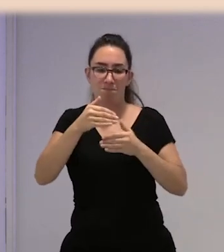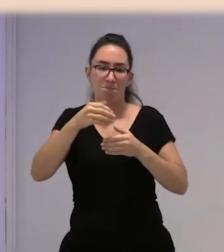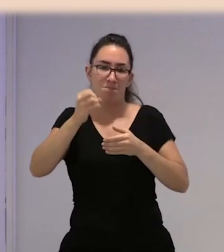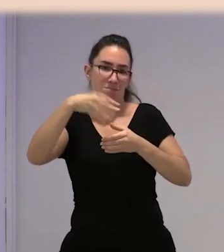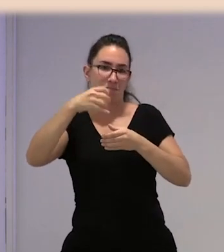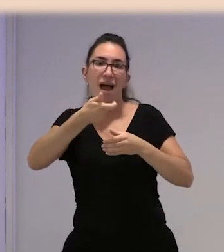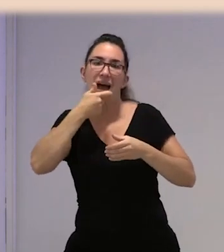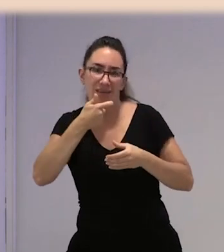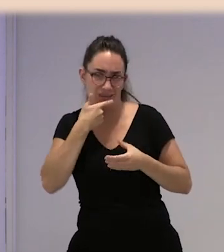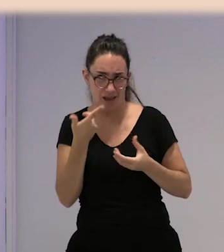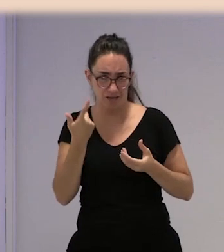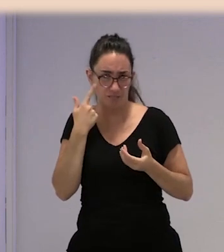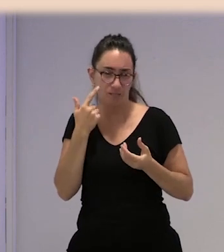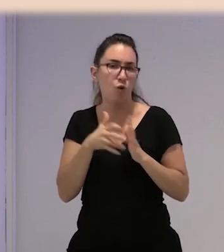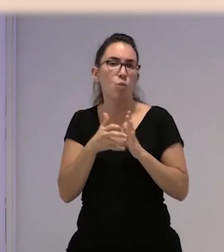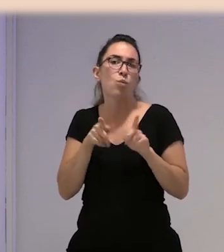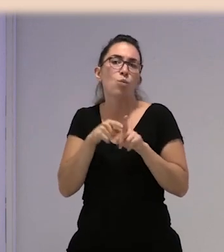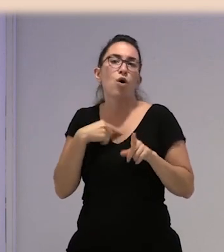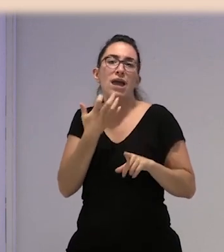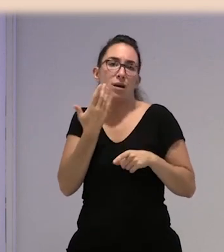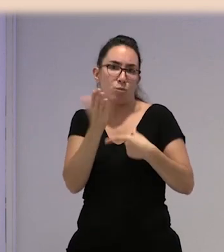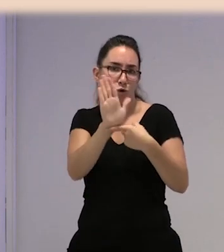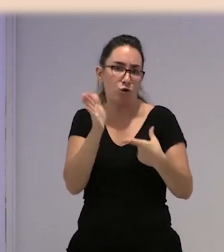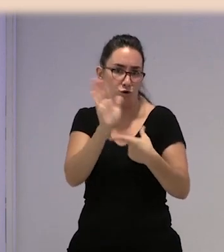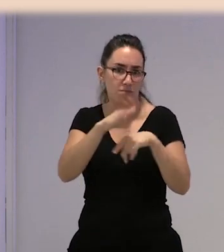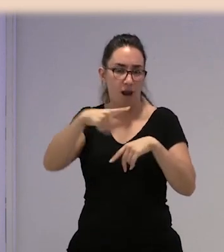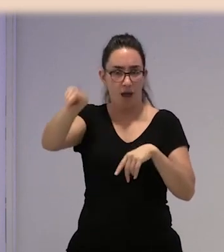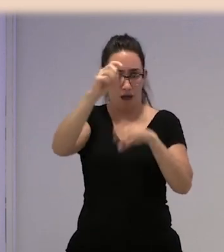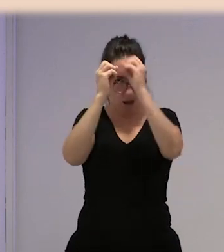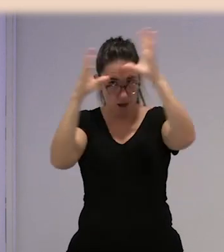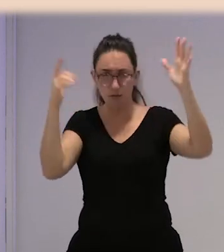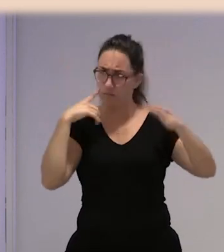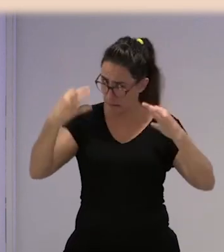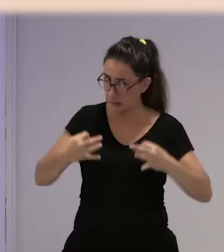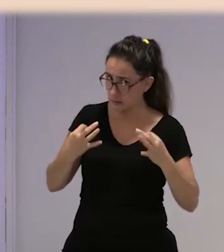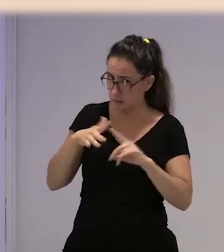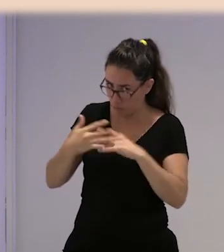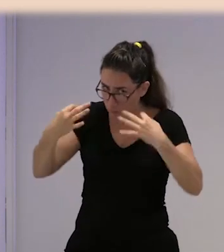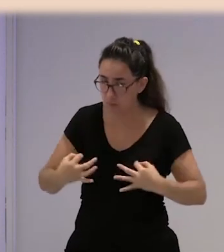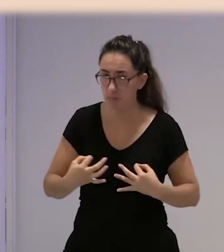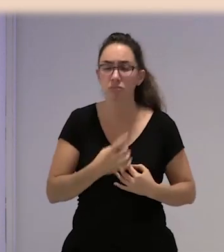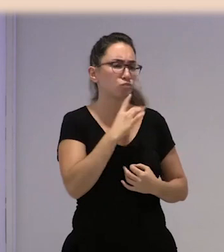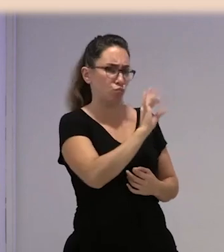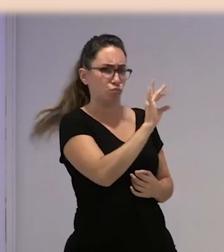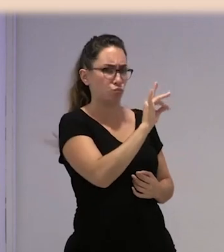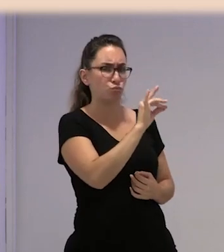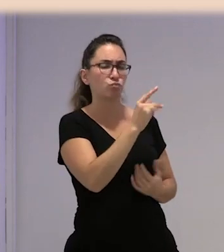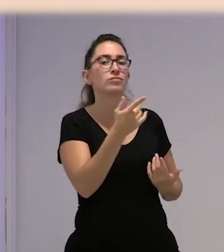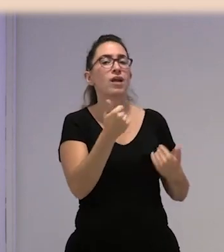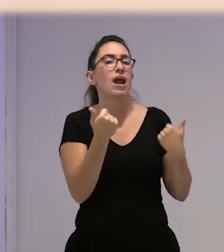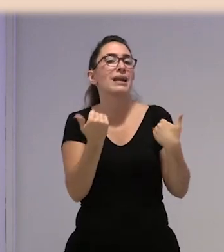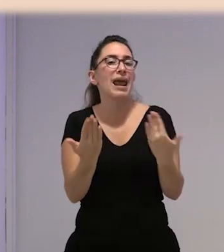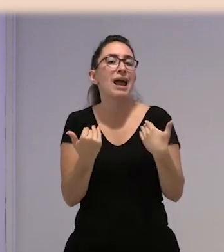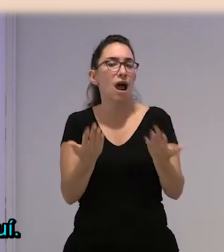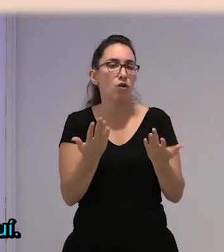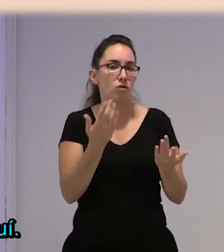constante. Y ponemos ejemplos para que la gente un poco se haga una idea, pero es constante, ¿no? Sí, sí, eso es desde que, o sea, los regalos vienen desde